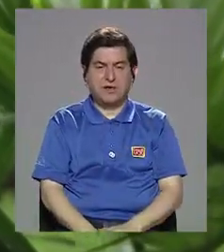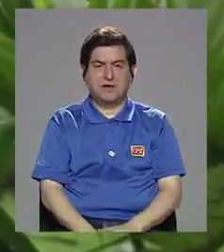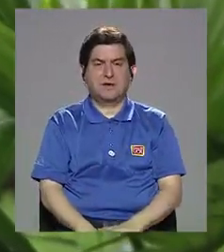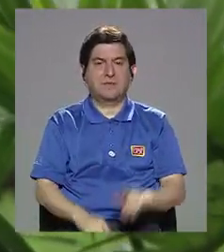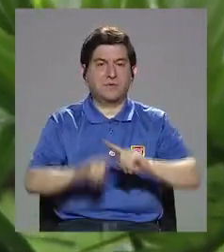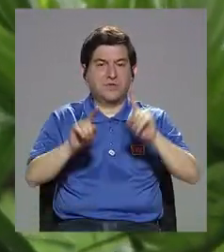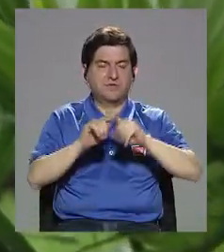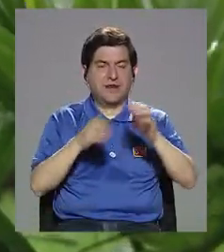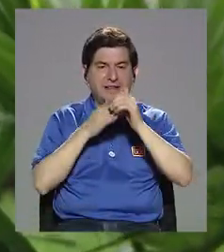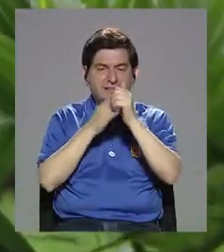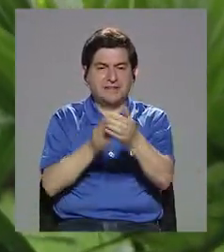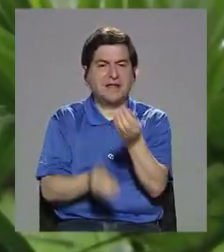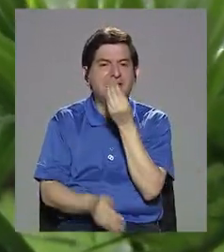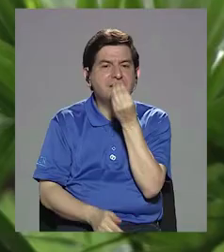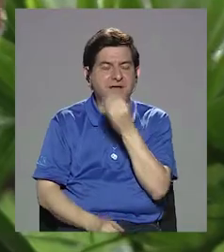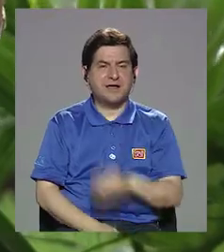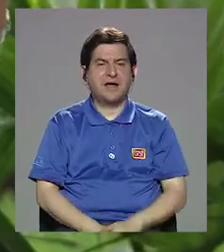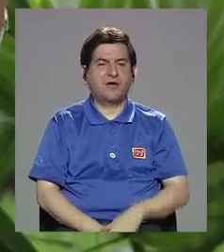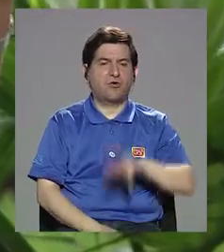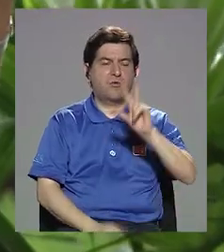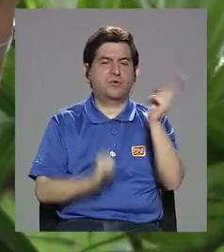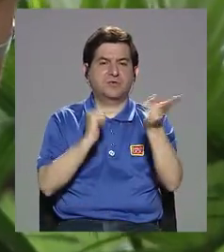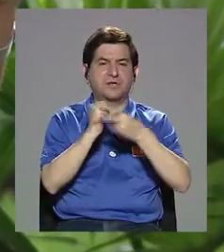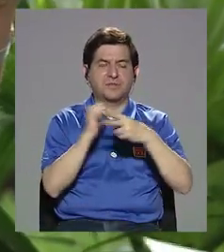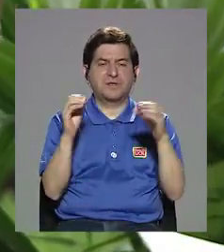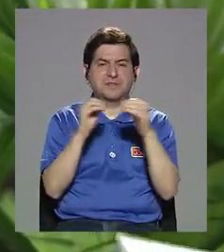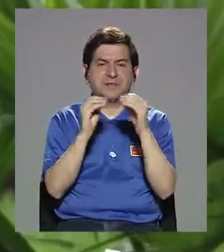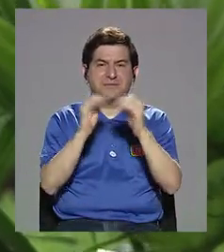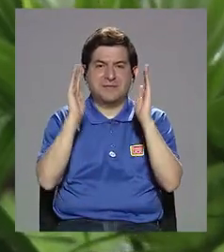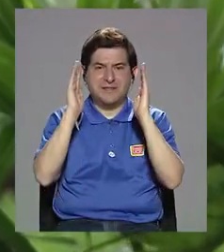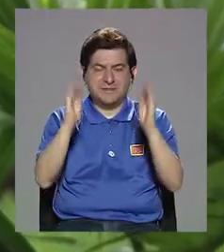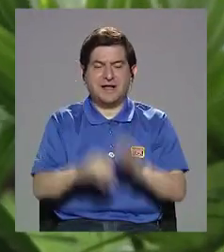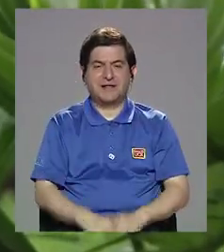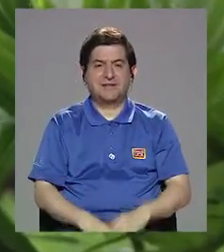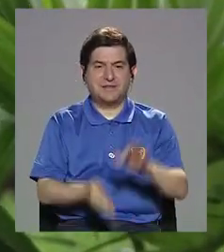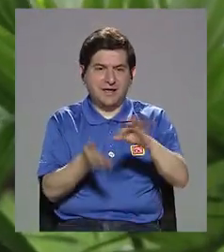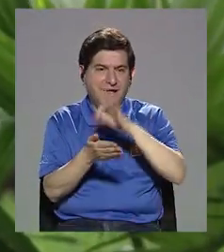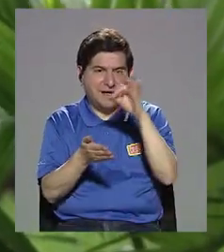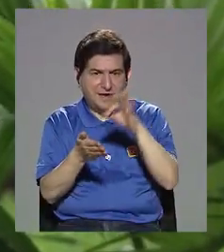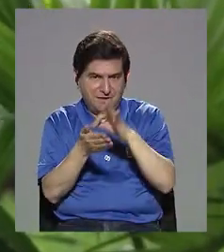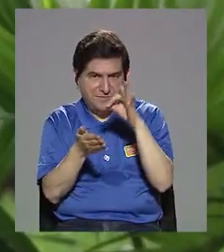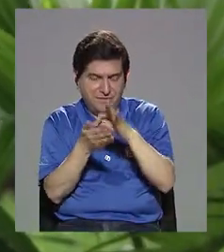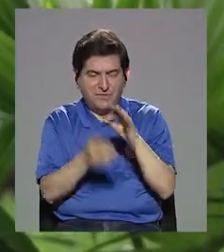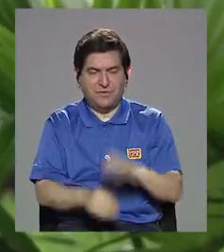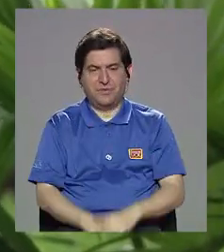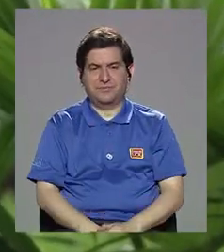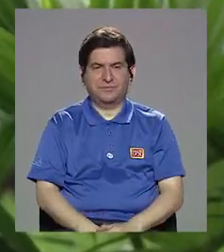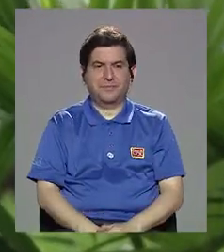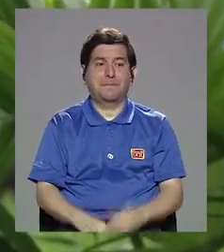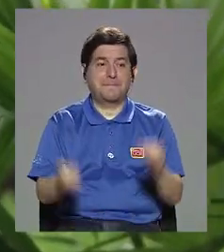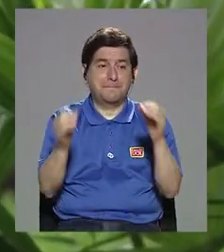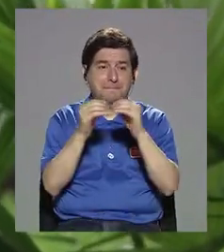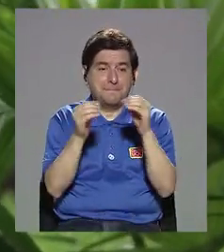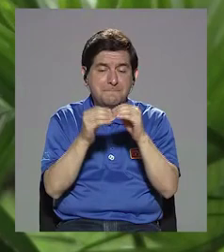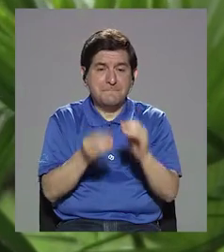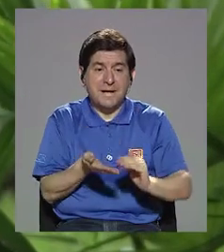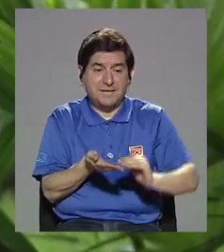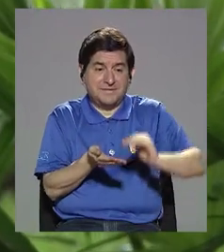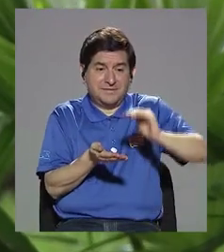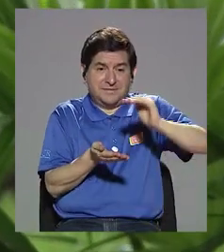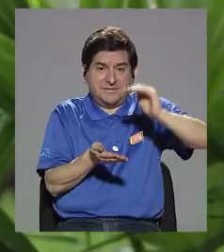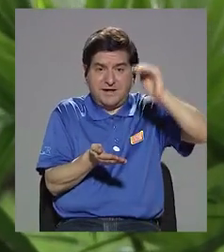alimentarias, es como tres veces más grande que la de frijoles y entre más alta esta